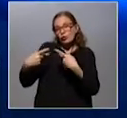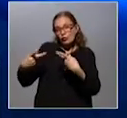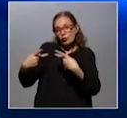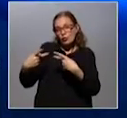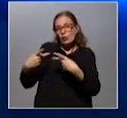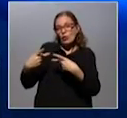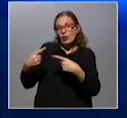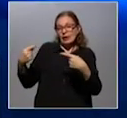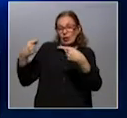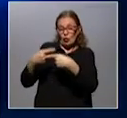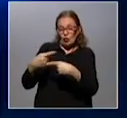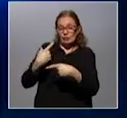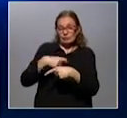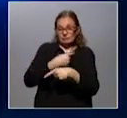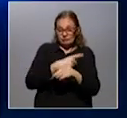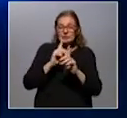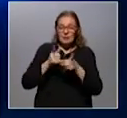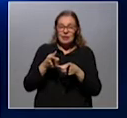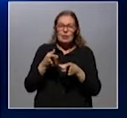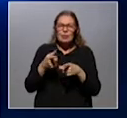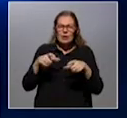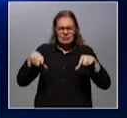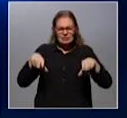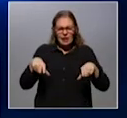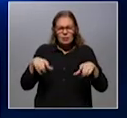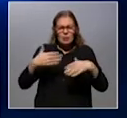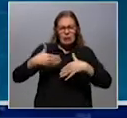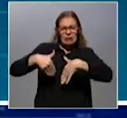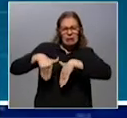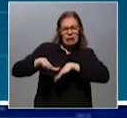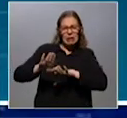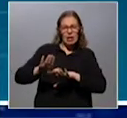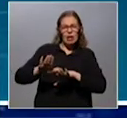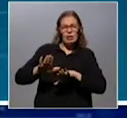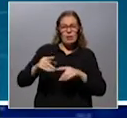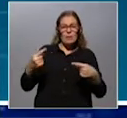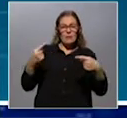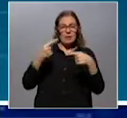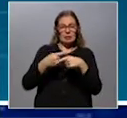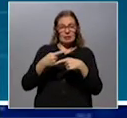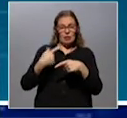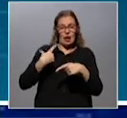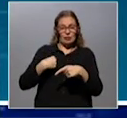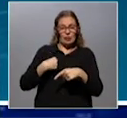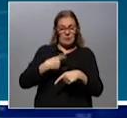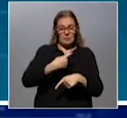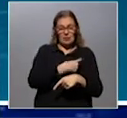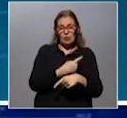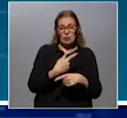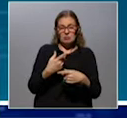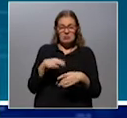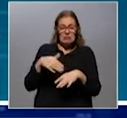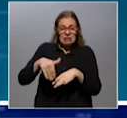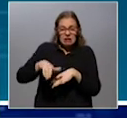Entre ellos el Clásico Y claro, el Estadio Centenario había quedado Más que nada dedicado a los partidos clásicos Y eso hasta ahí nomás Porque ustedes